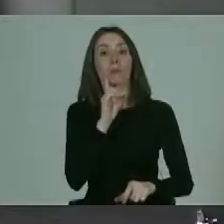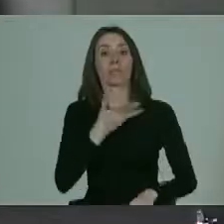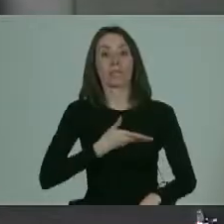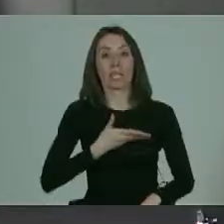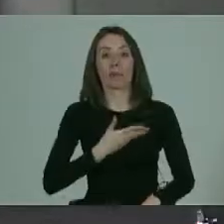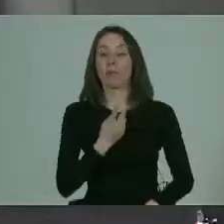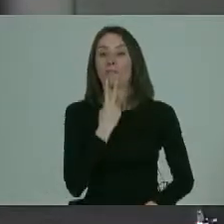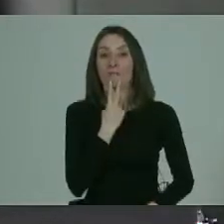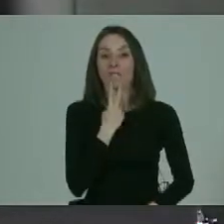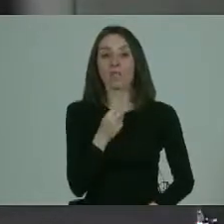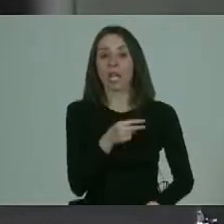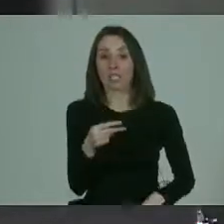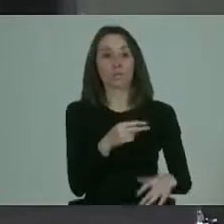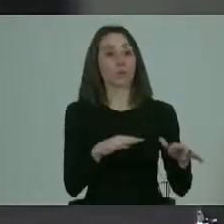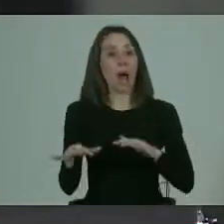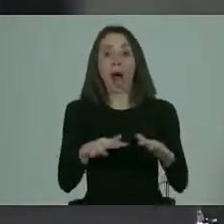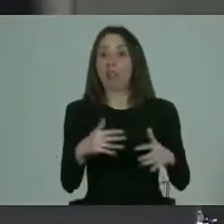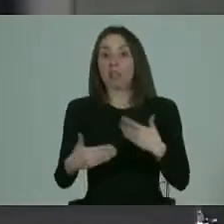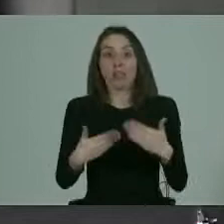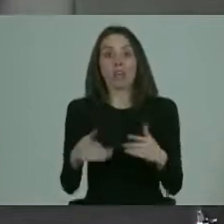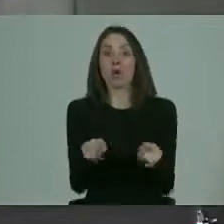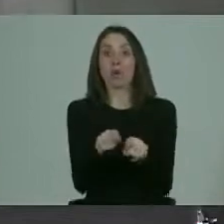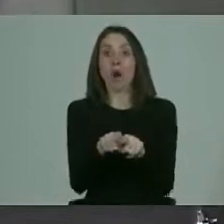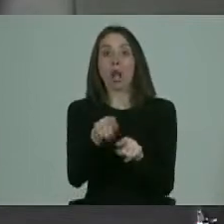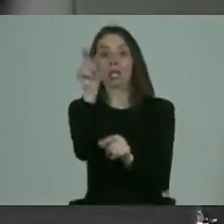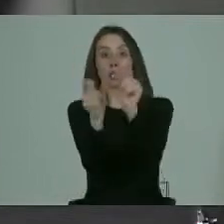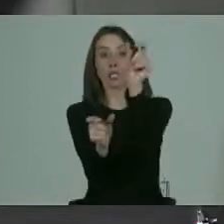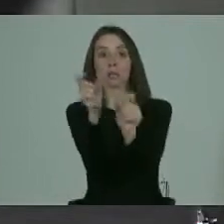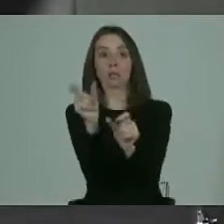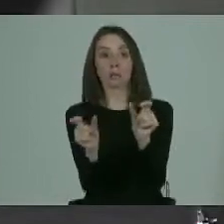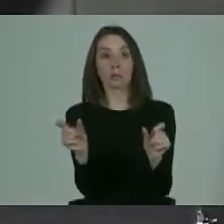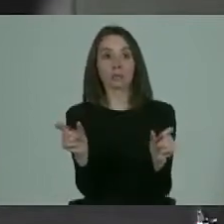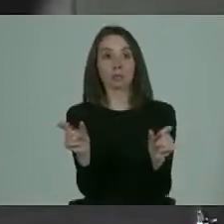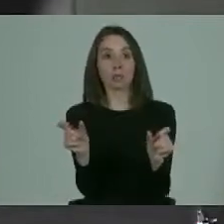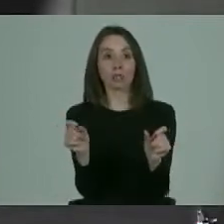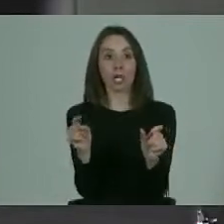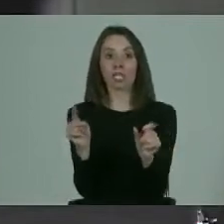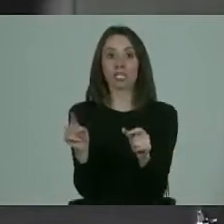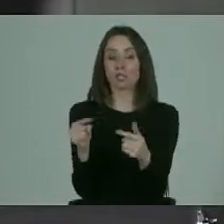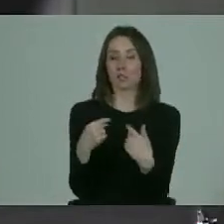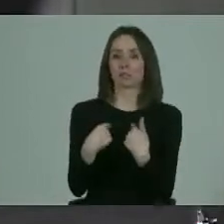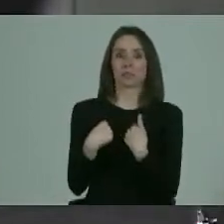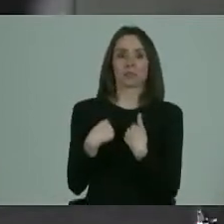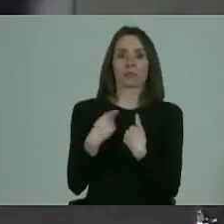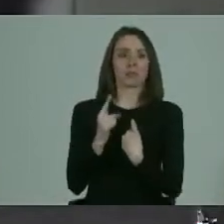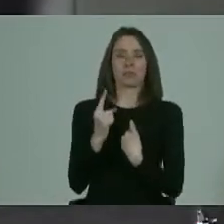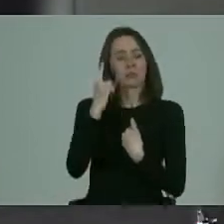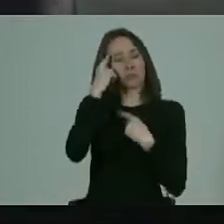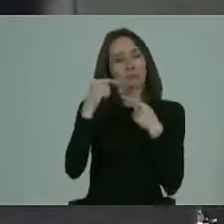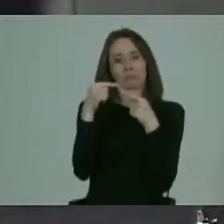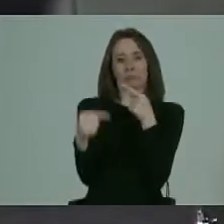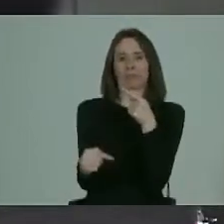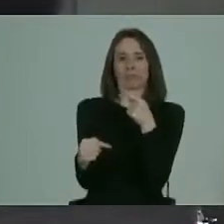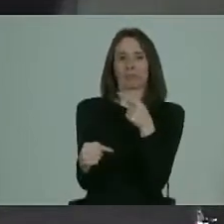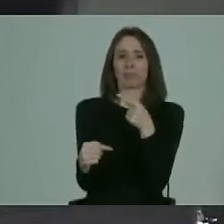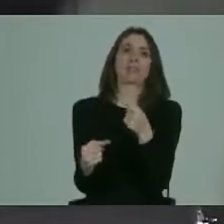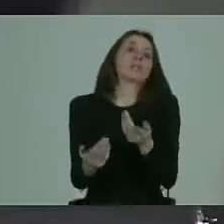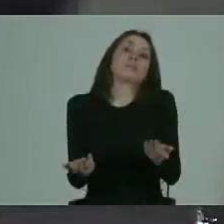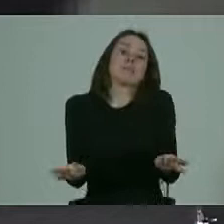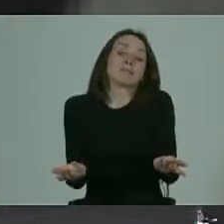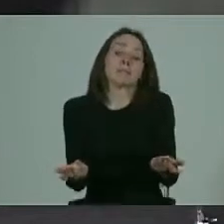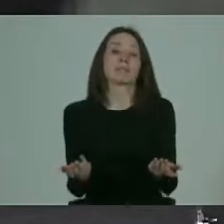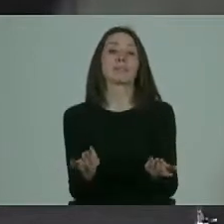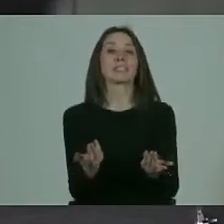vida sexual activa como cualquier otra persona. Entonces, es algo que no me hace mucho sentido. Pero bueno,